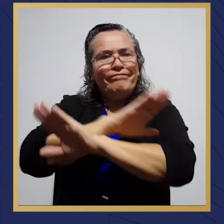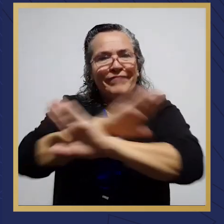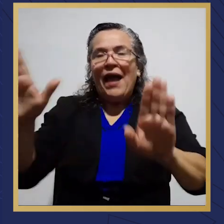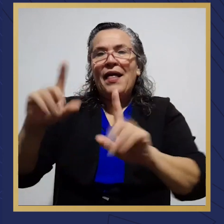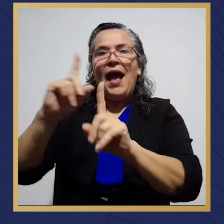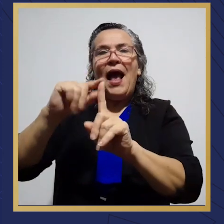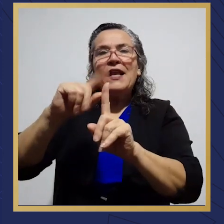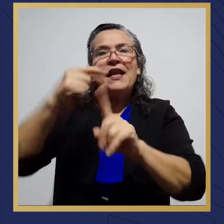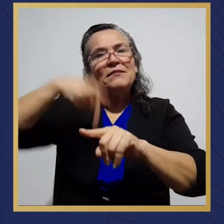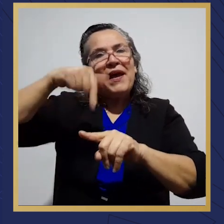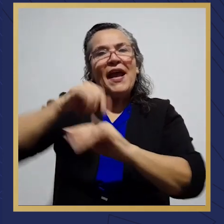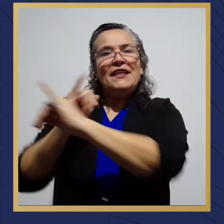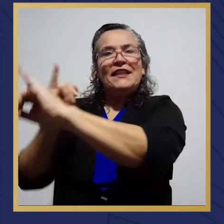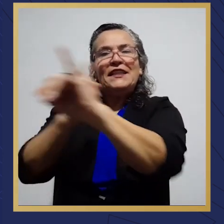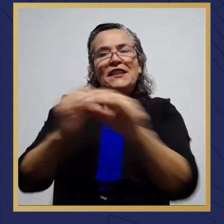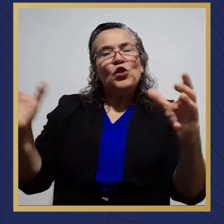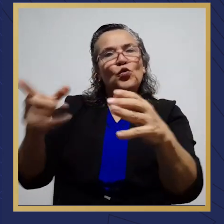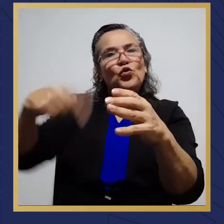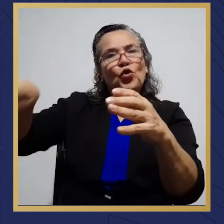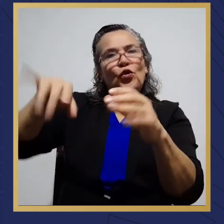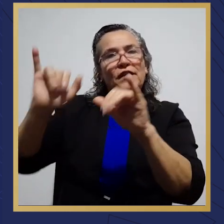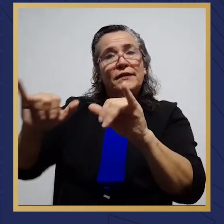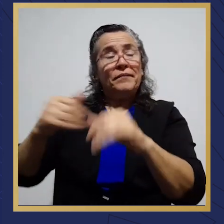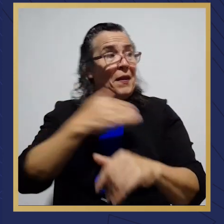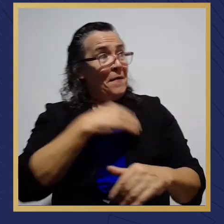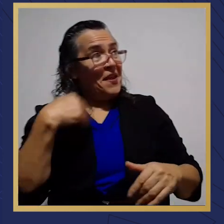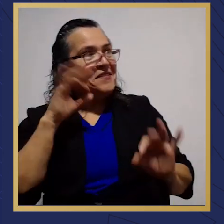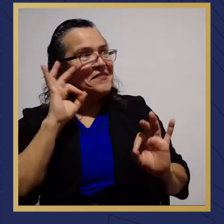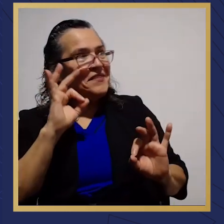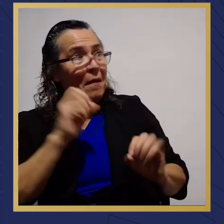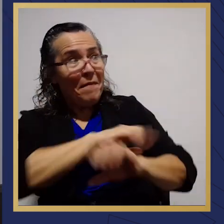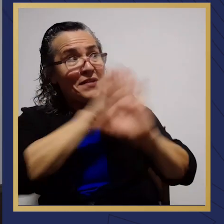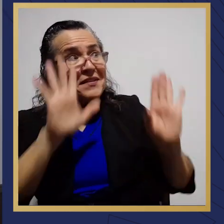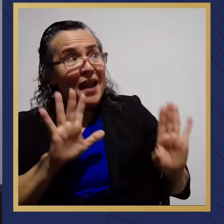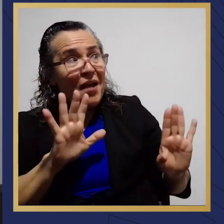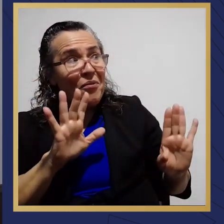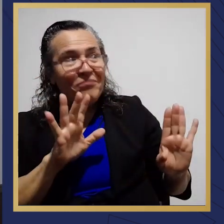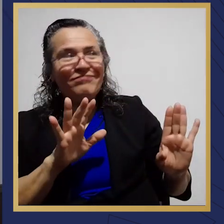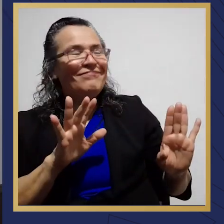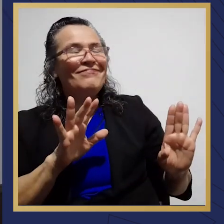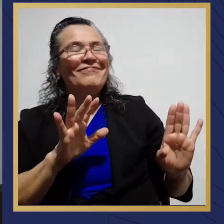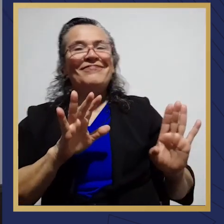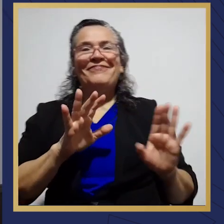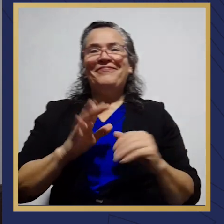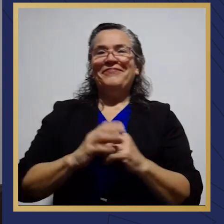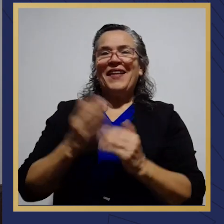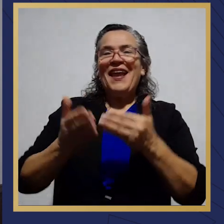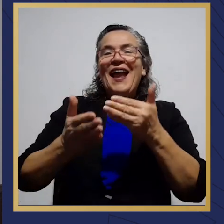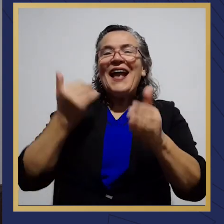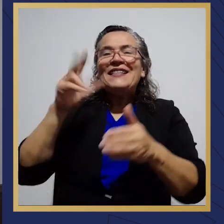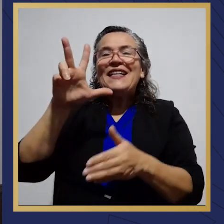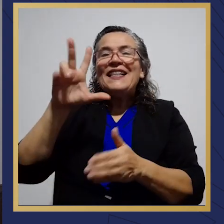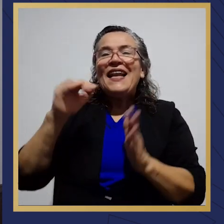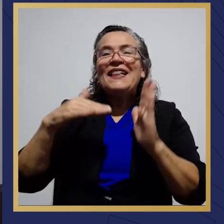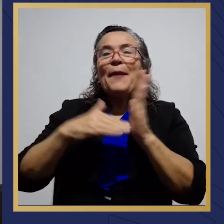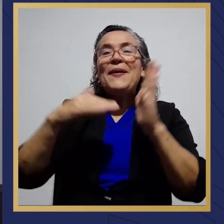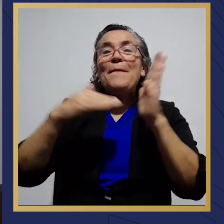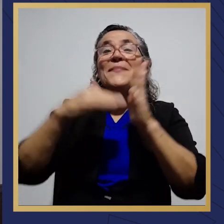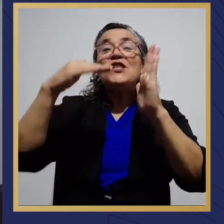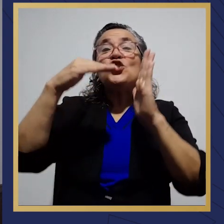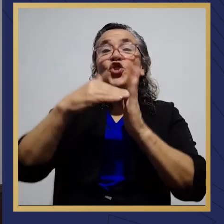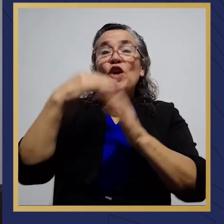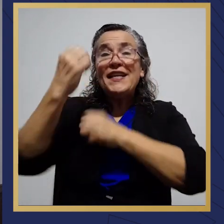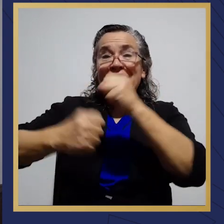más en alquileres para estas instituciones. Ministra, lo más claro no puede ser. Casi